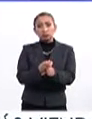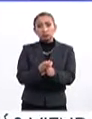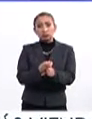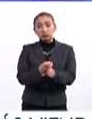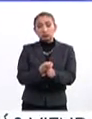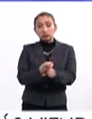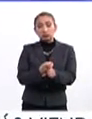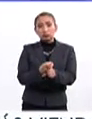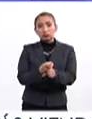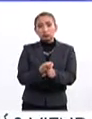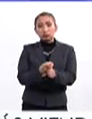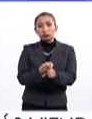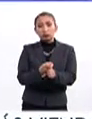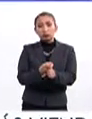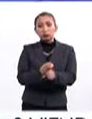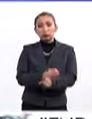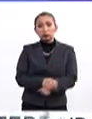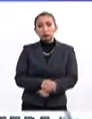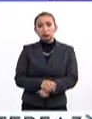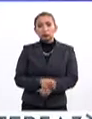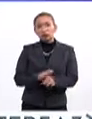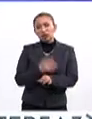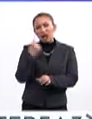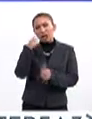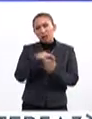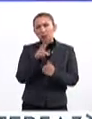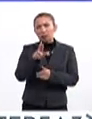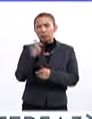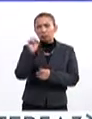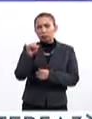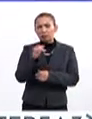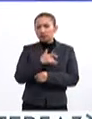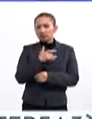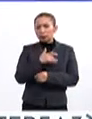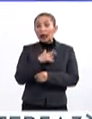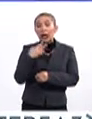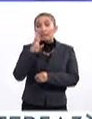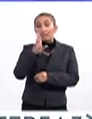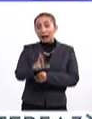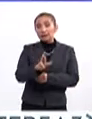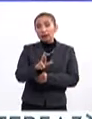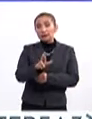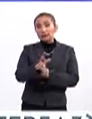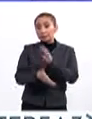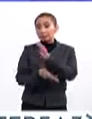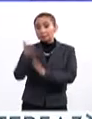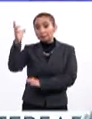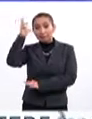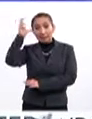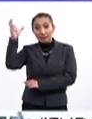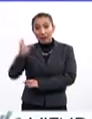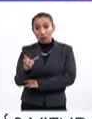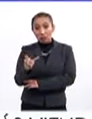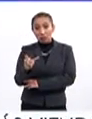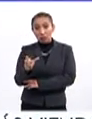sí, creo que el martes vamos a ir a Hidalgo,